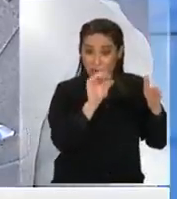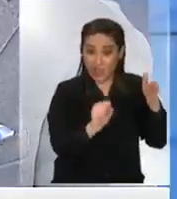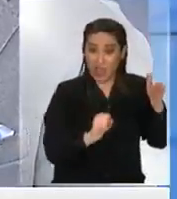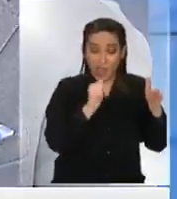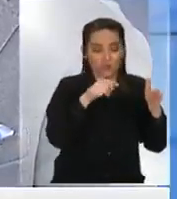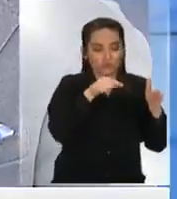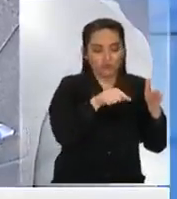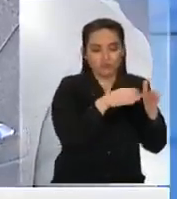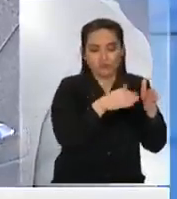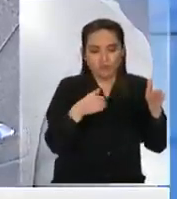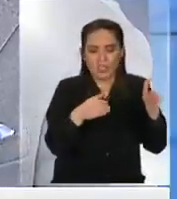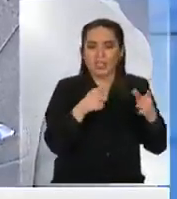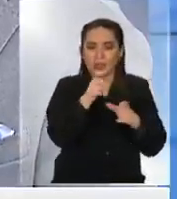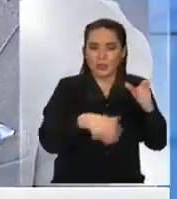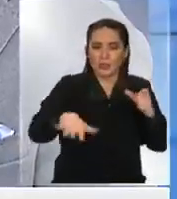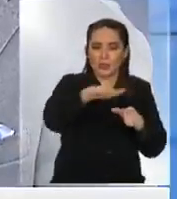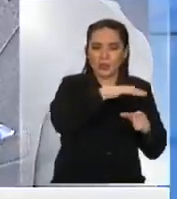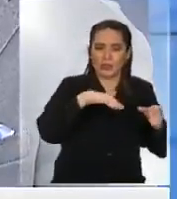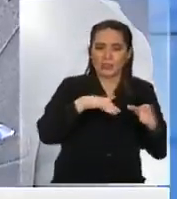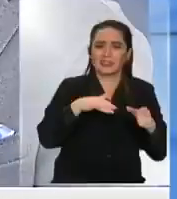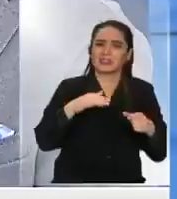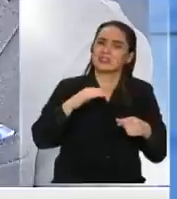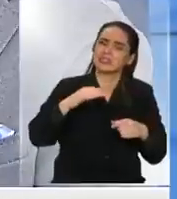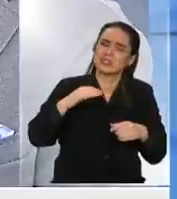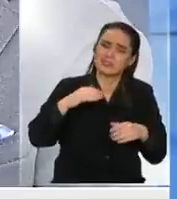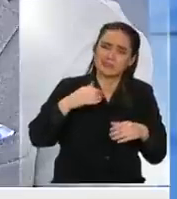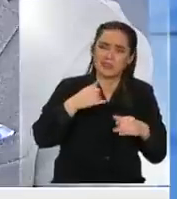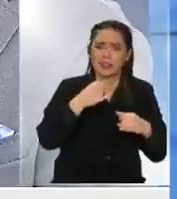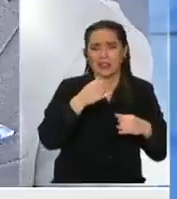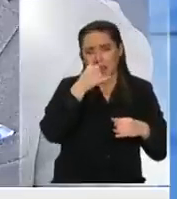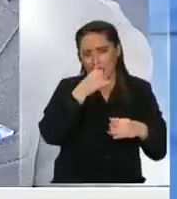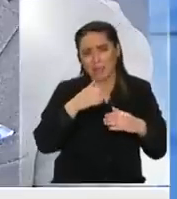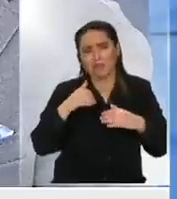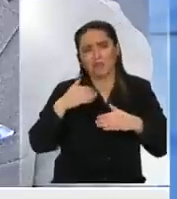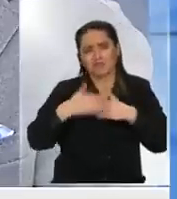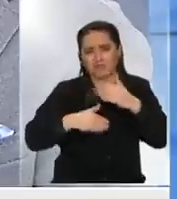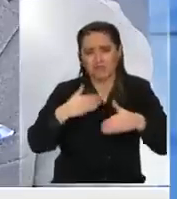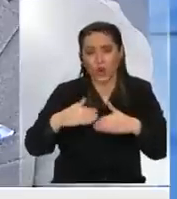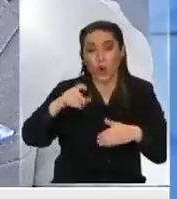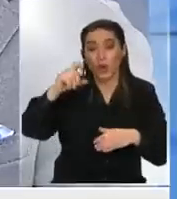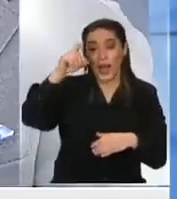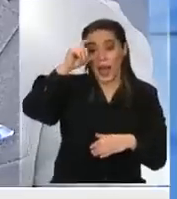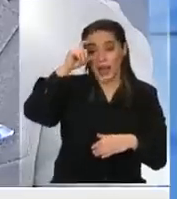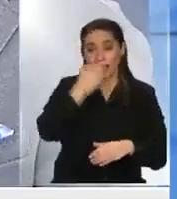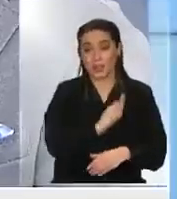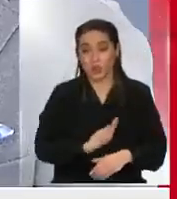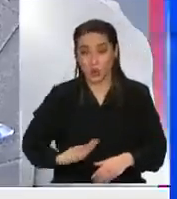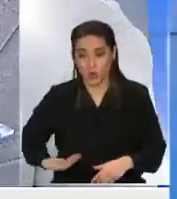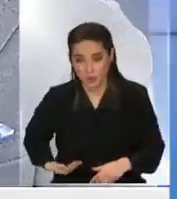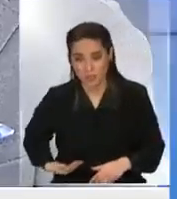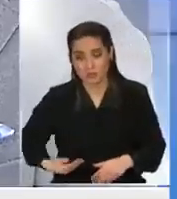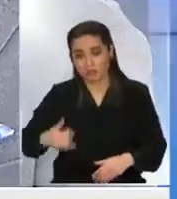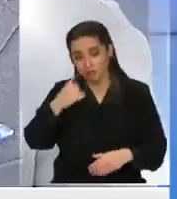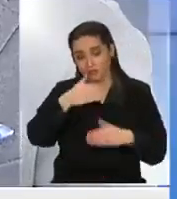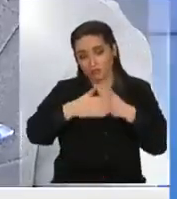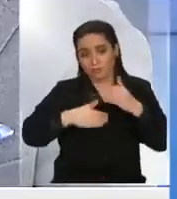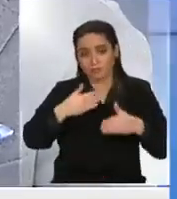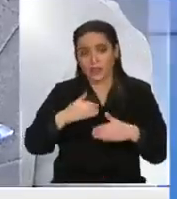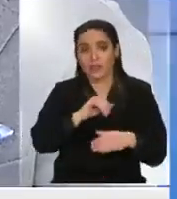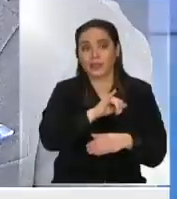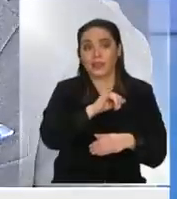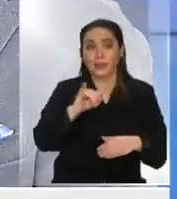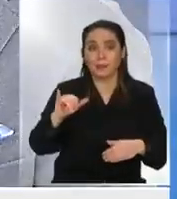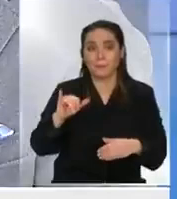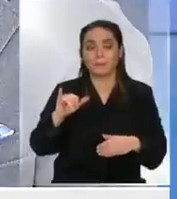se demoró 50 años en llegar al gobierno con el gobierno Salvador Allende desde la aprobación de la constitución del 25 pasaron